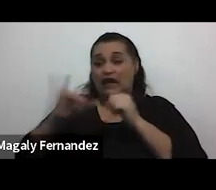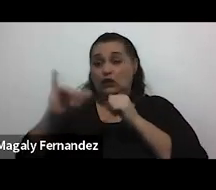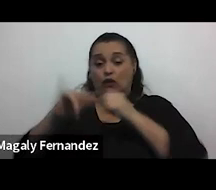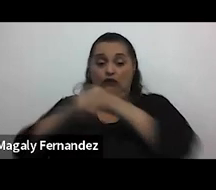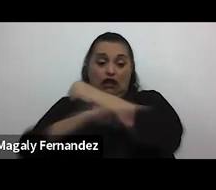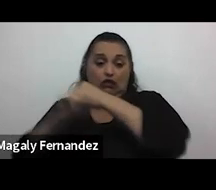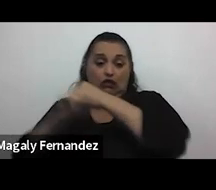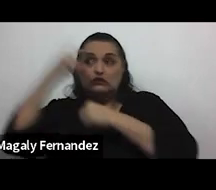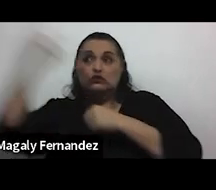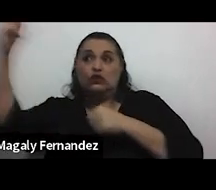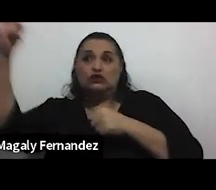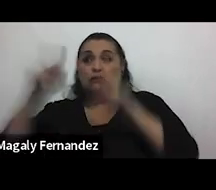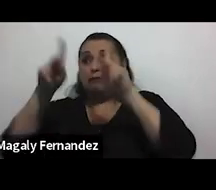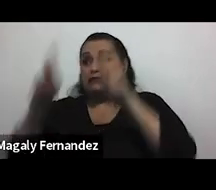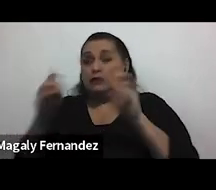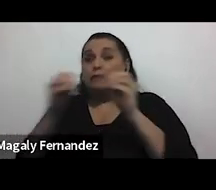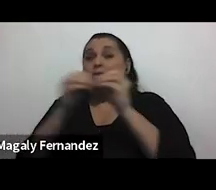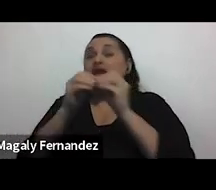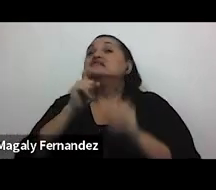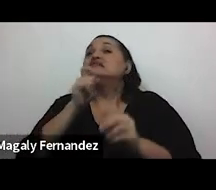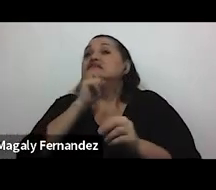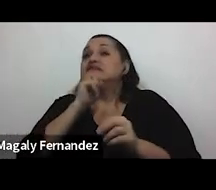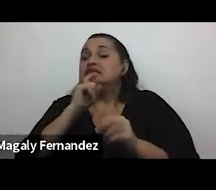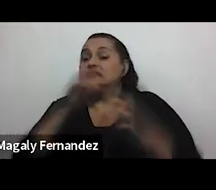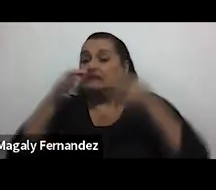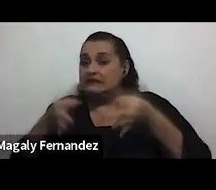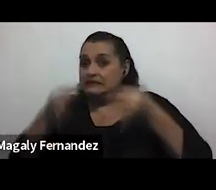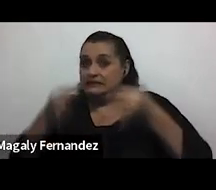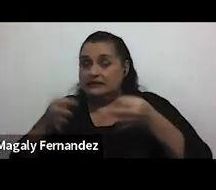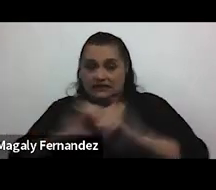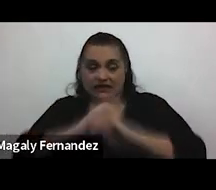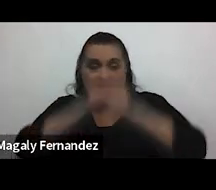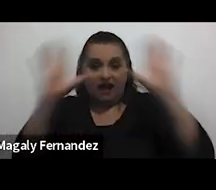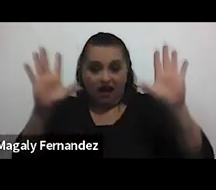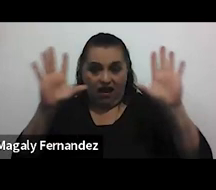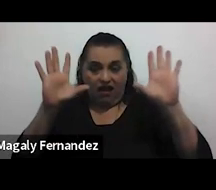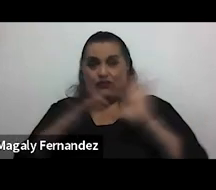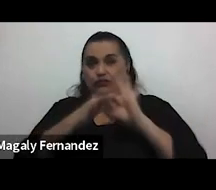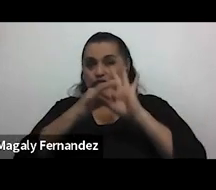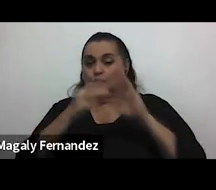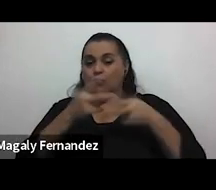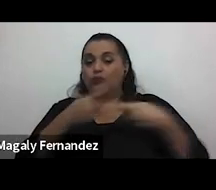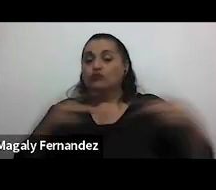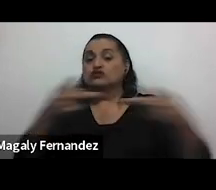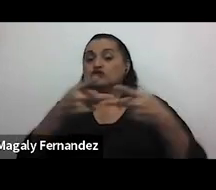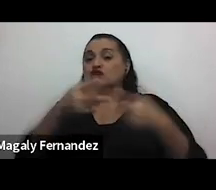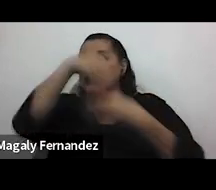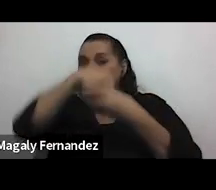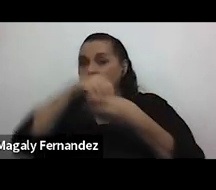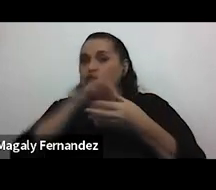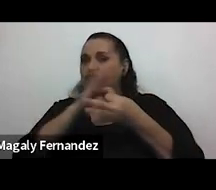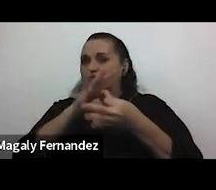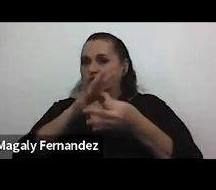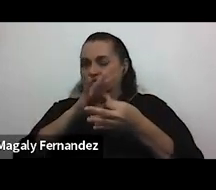tenga mayores dificultades para tomar una decisión clara con respecto a ese posicionamiento que tiene la relación por otro